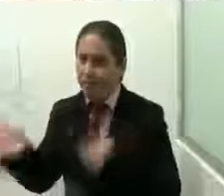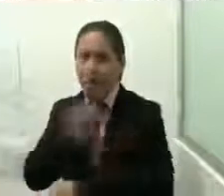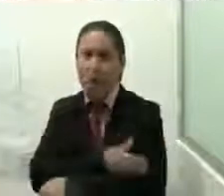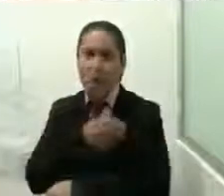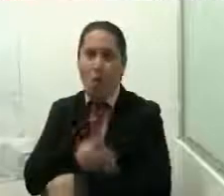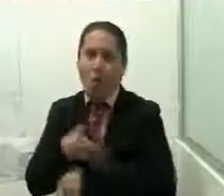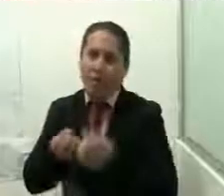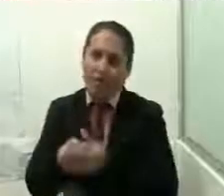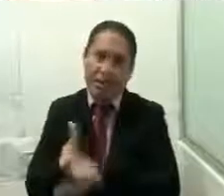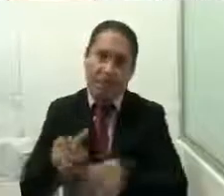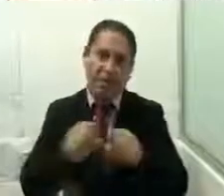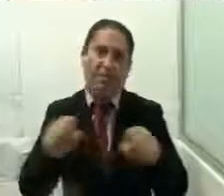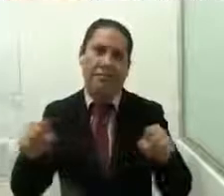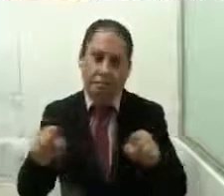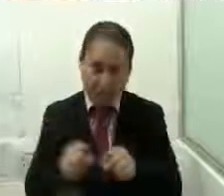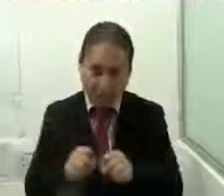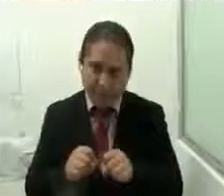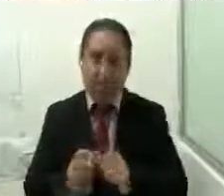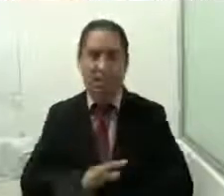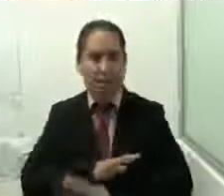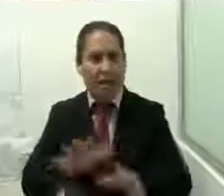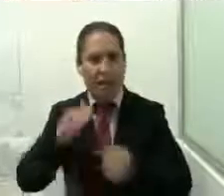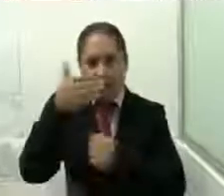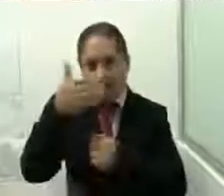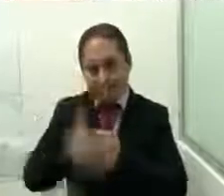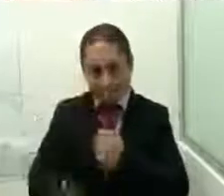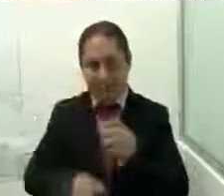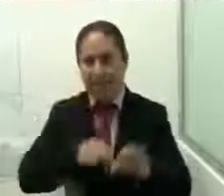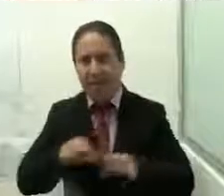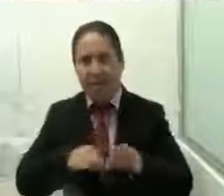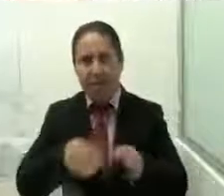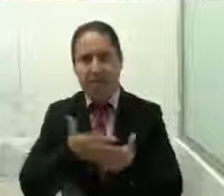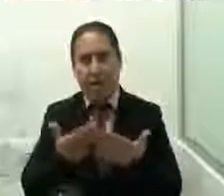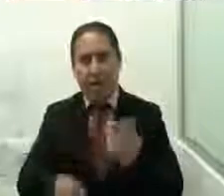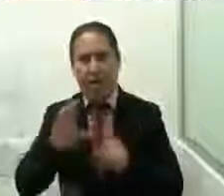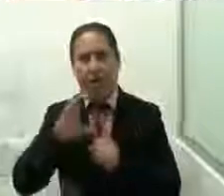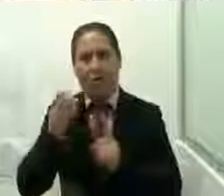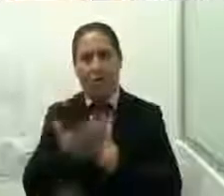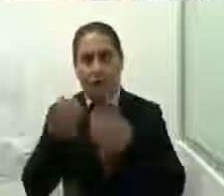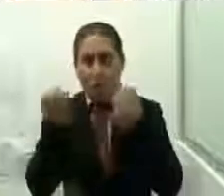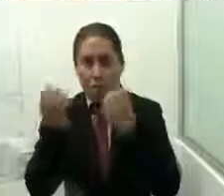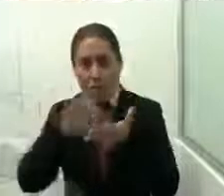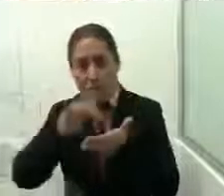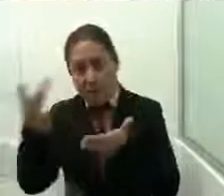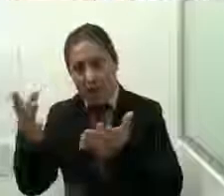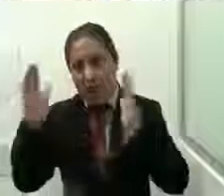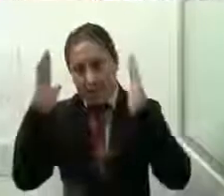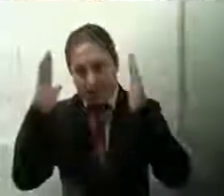de este salón de usos múltiples dando por concluido los trabajos de esta comisión muchas gracias buenas tardes